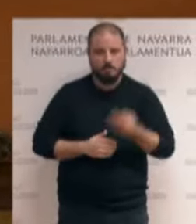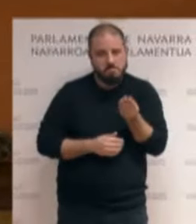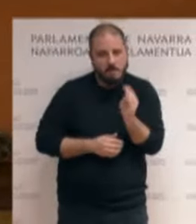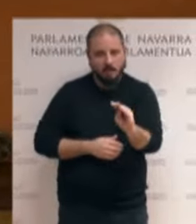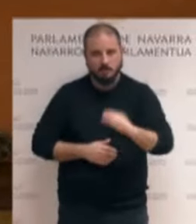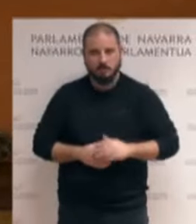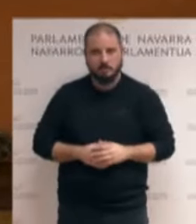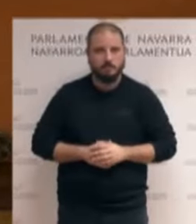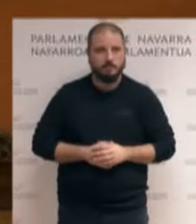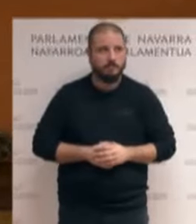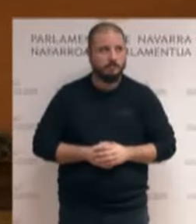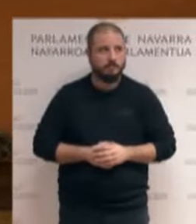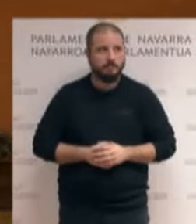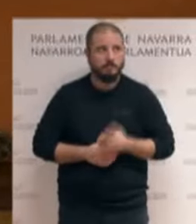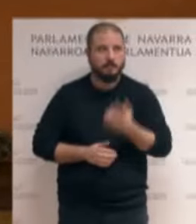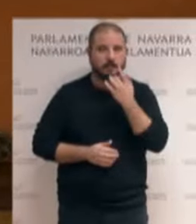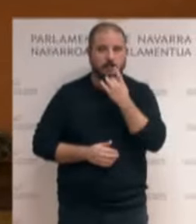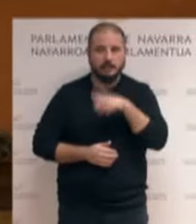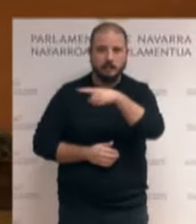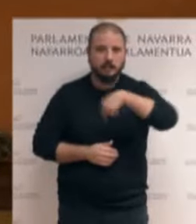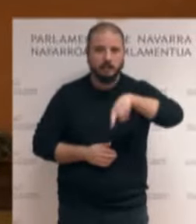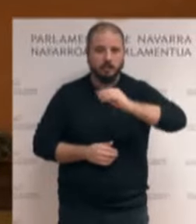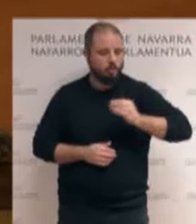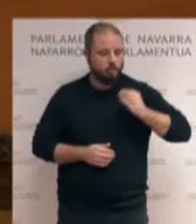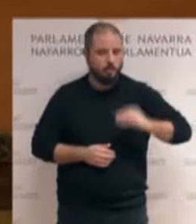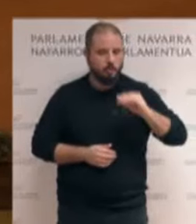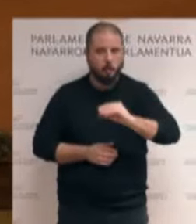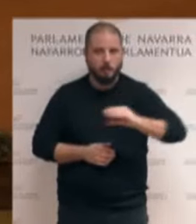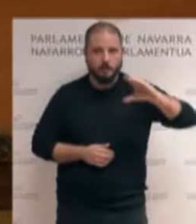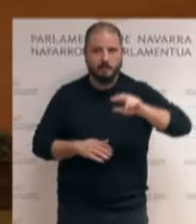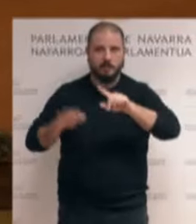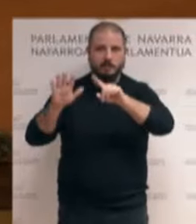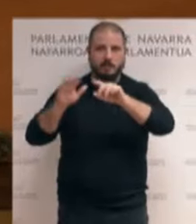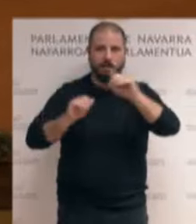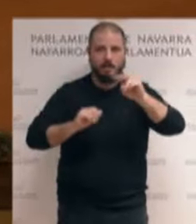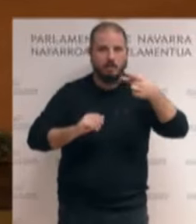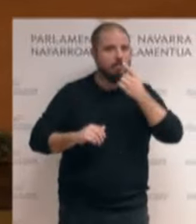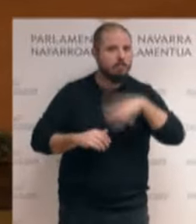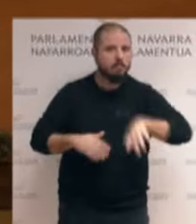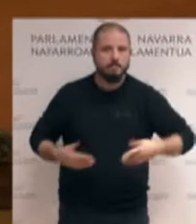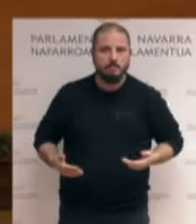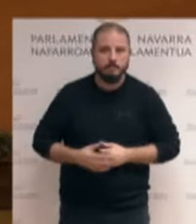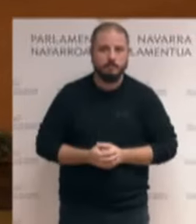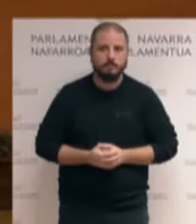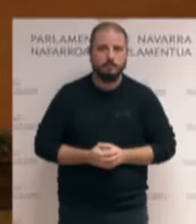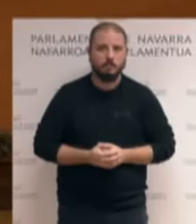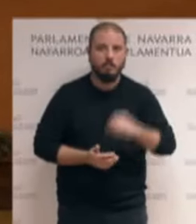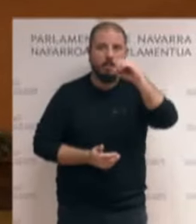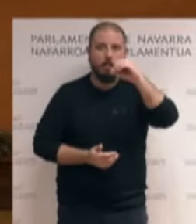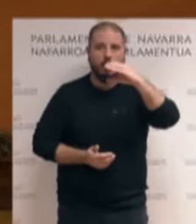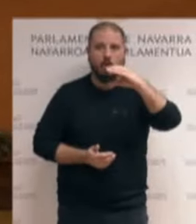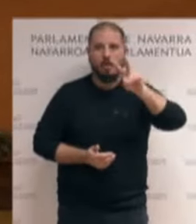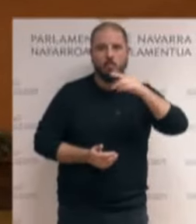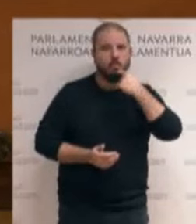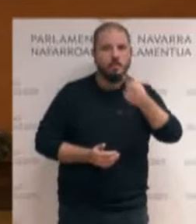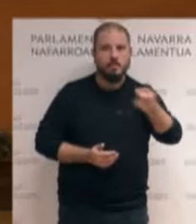quién le han subido el salario 600 euros al año? Es más, según la OCU, el gasto eléctrico de los